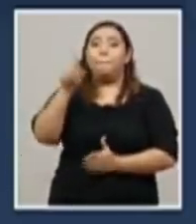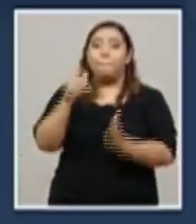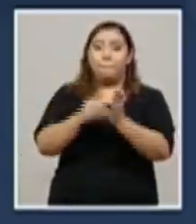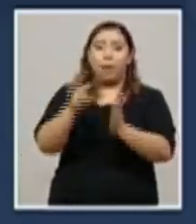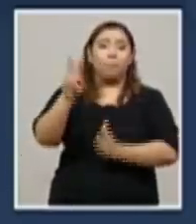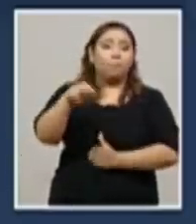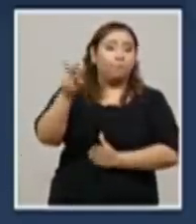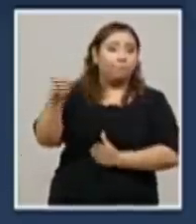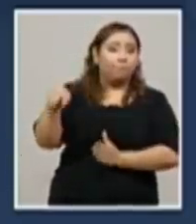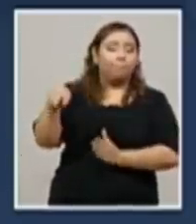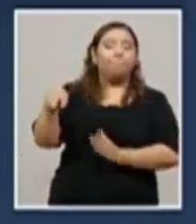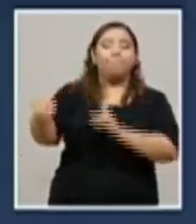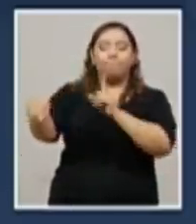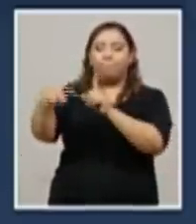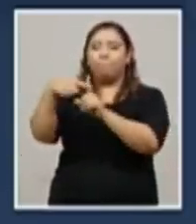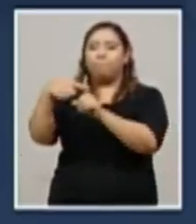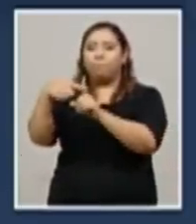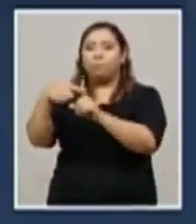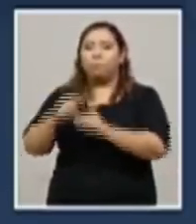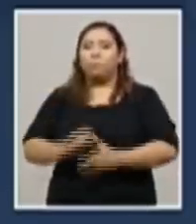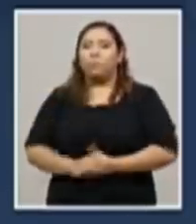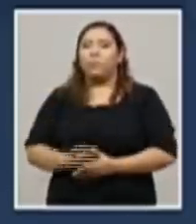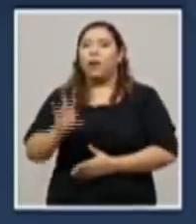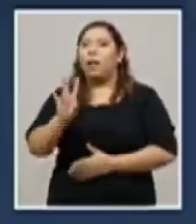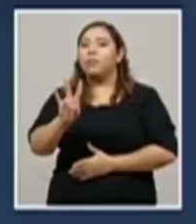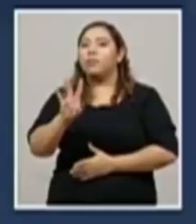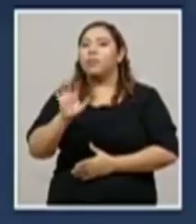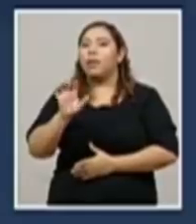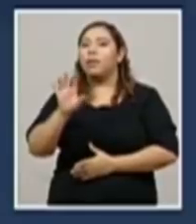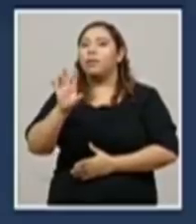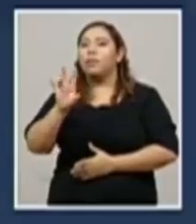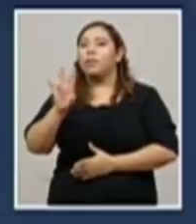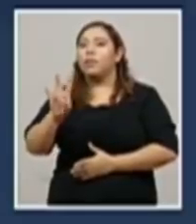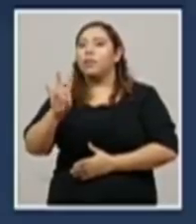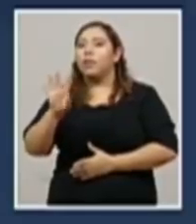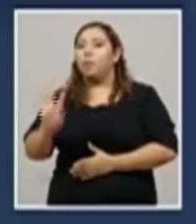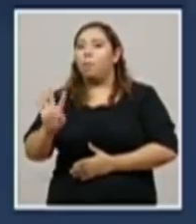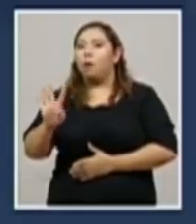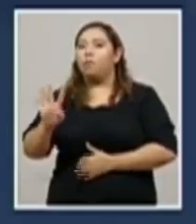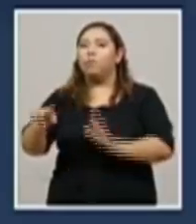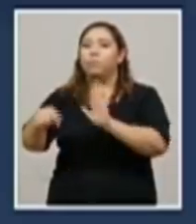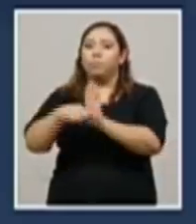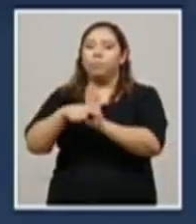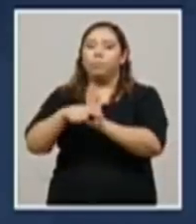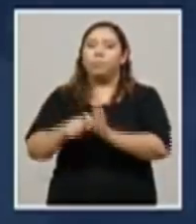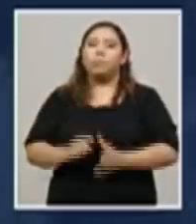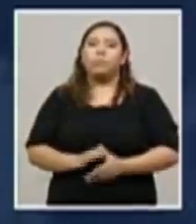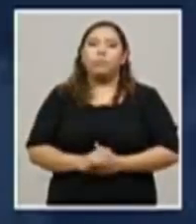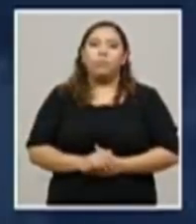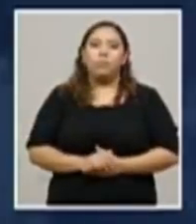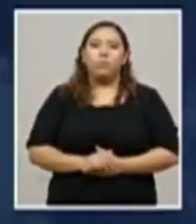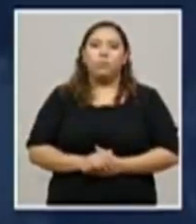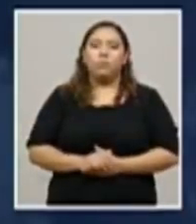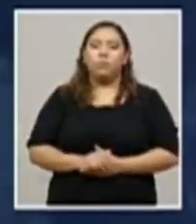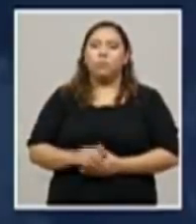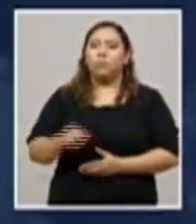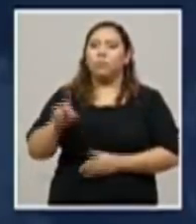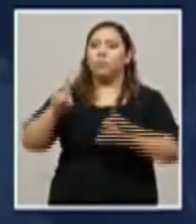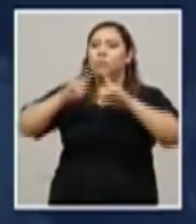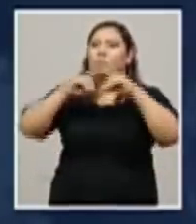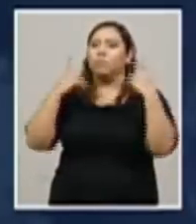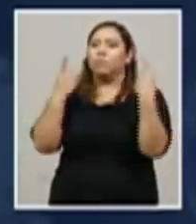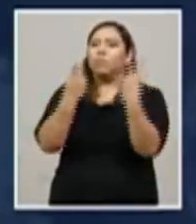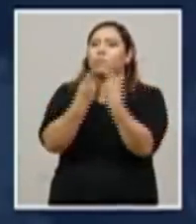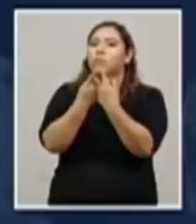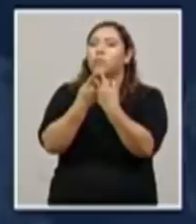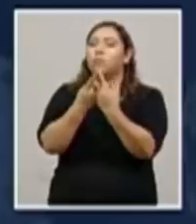dieron un resultado positivo y 774 un resultado negativo. La distribución